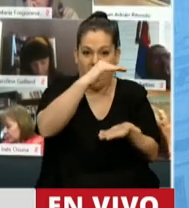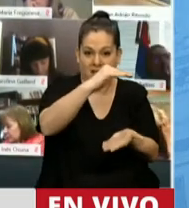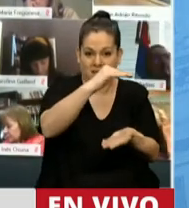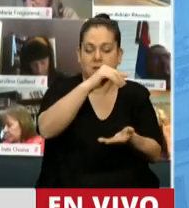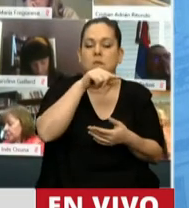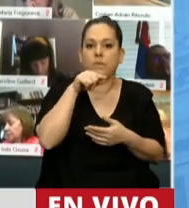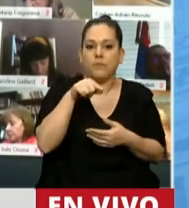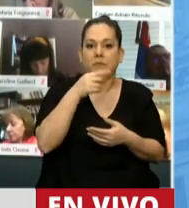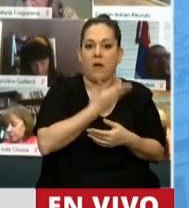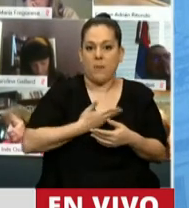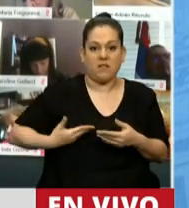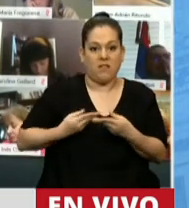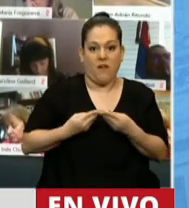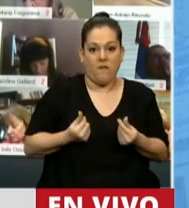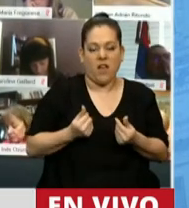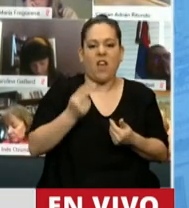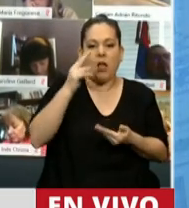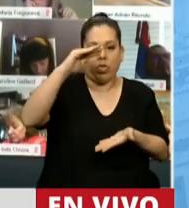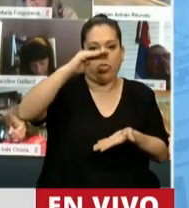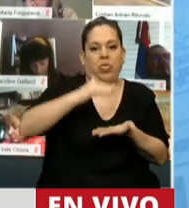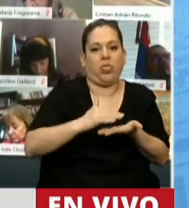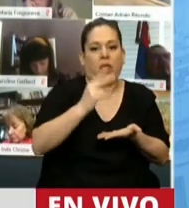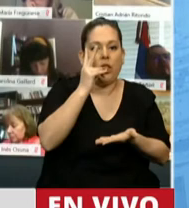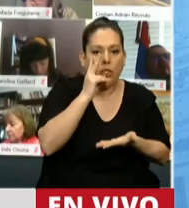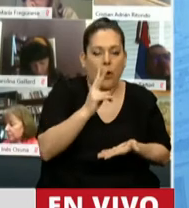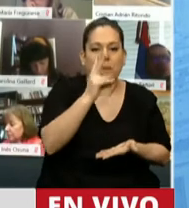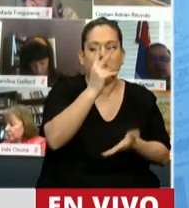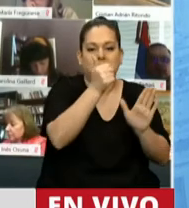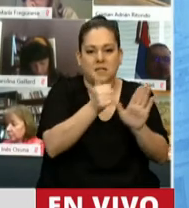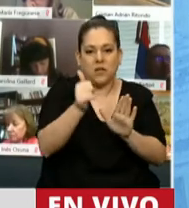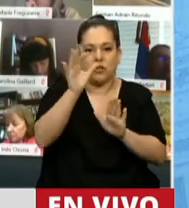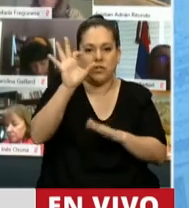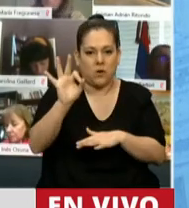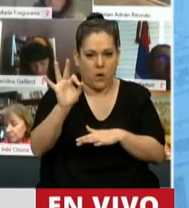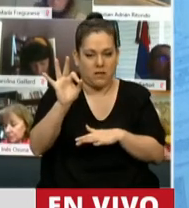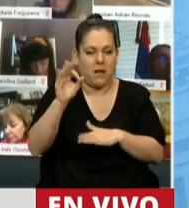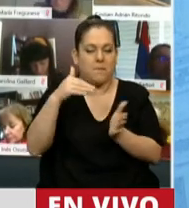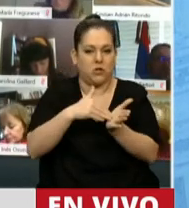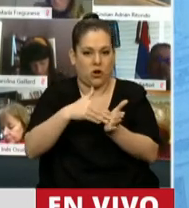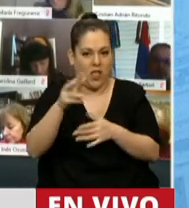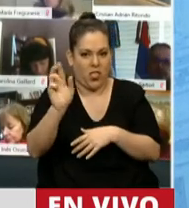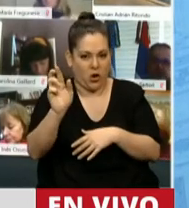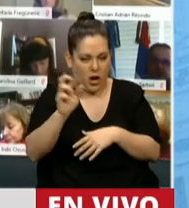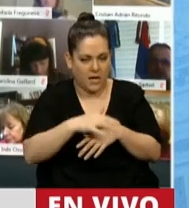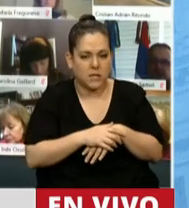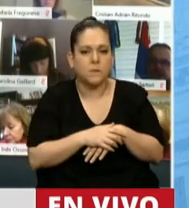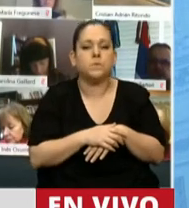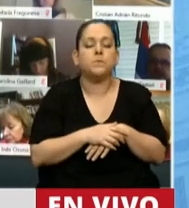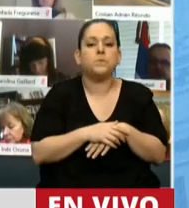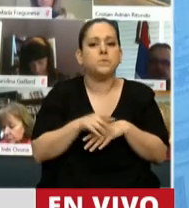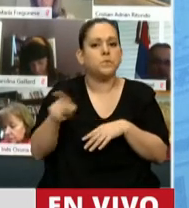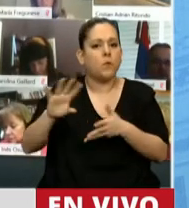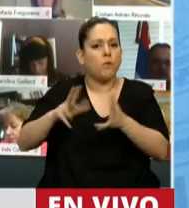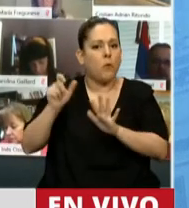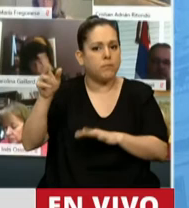se fue eran 2.650 millones. Su presidencia se caracterizó como una de las